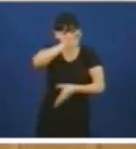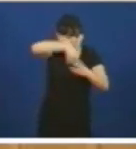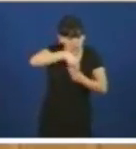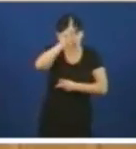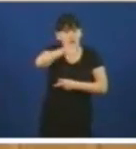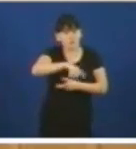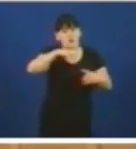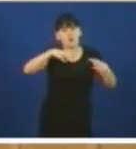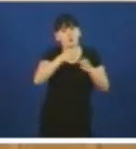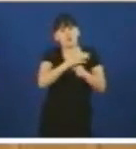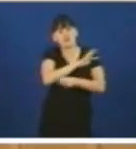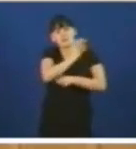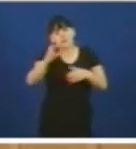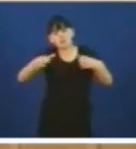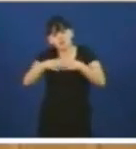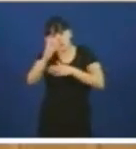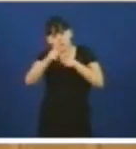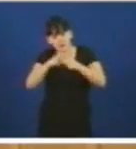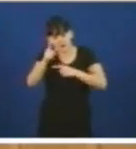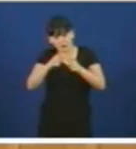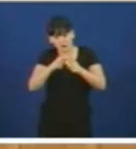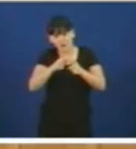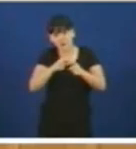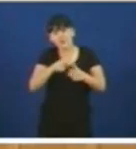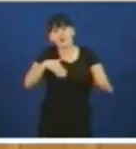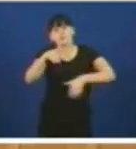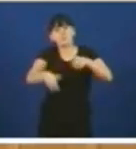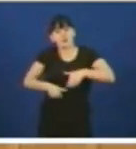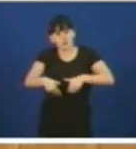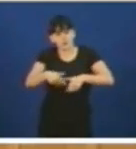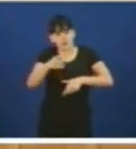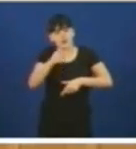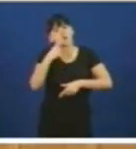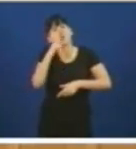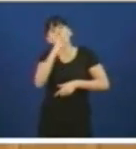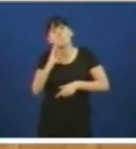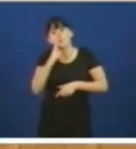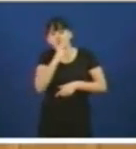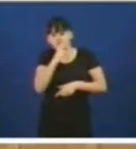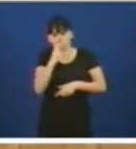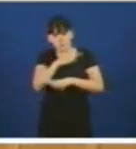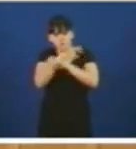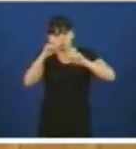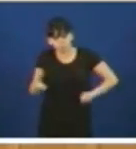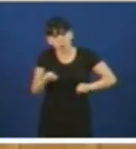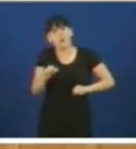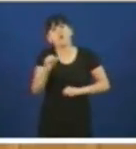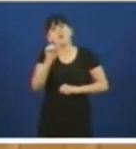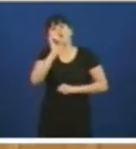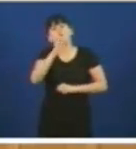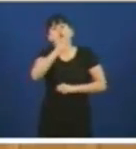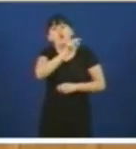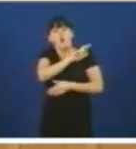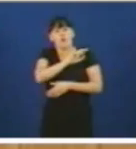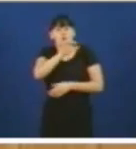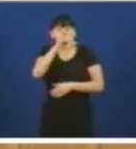e o Bloque Nacionalista Galego a demanda coordinada de un compromiso firme dos gobernos autonómico e central que permita facer fronte á